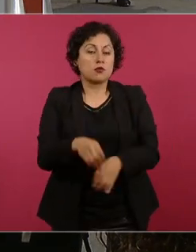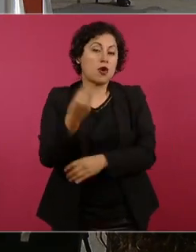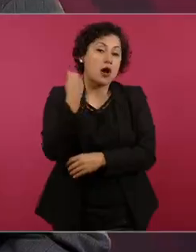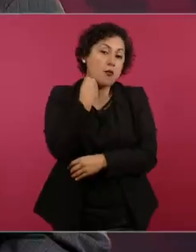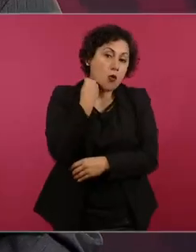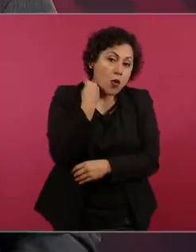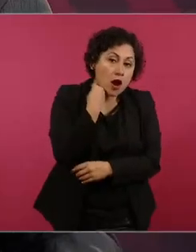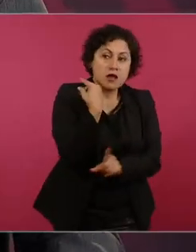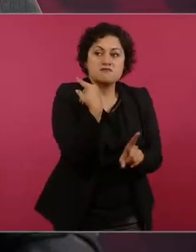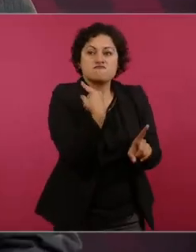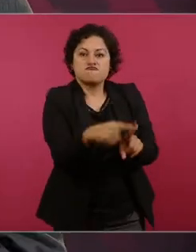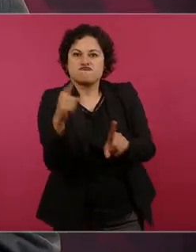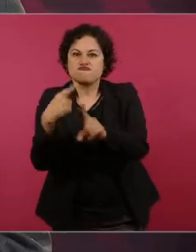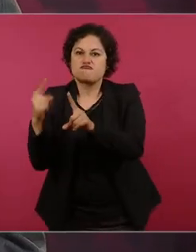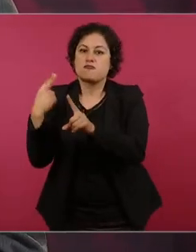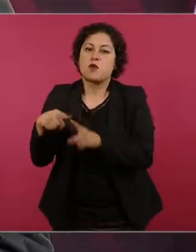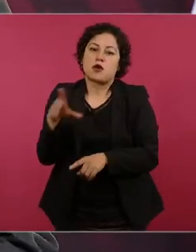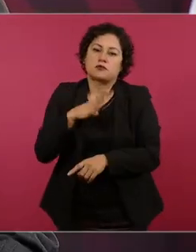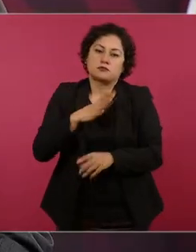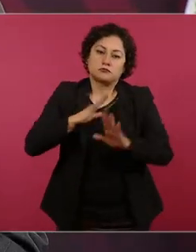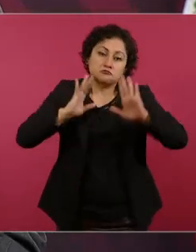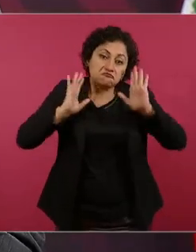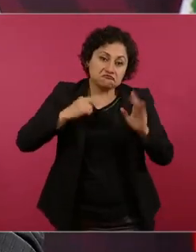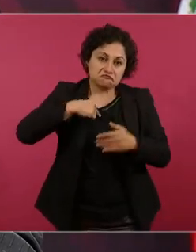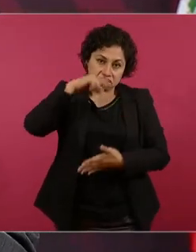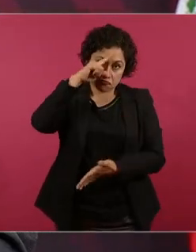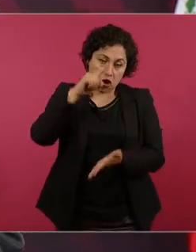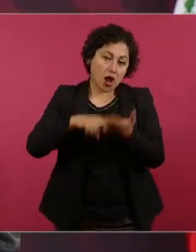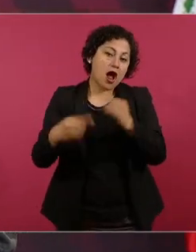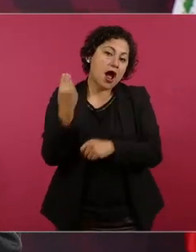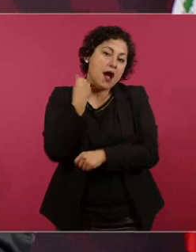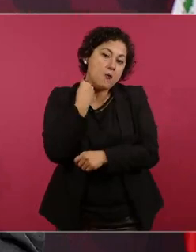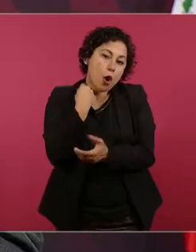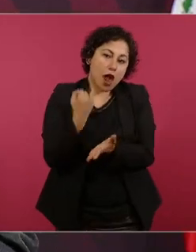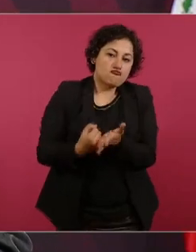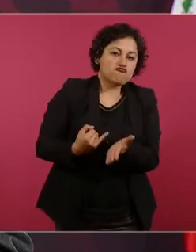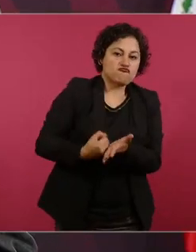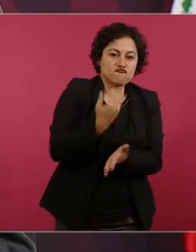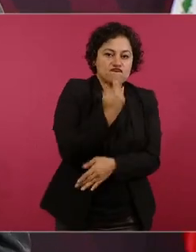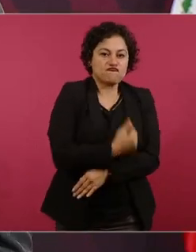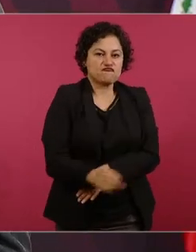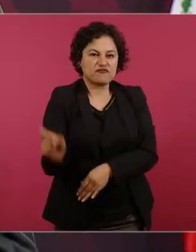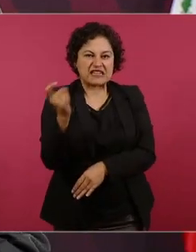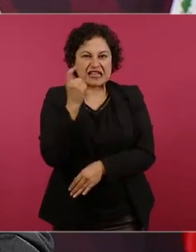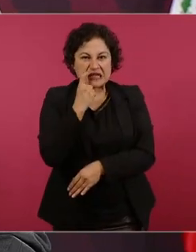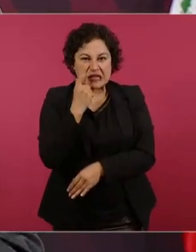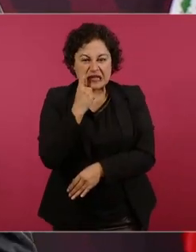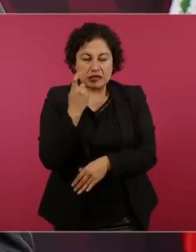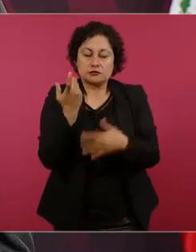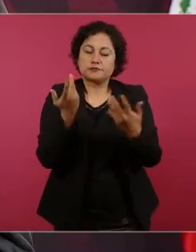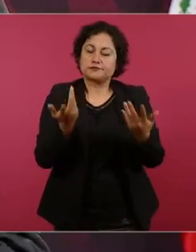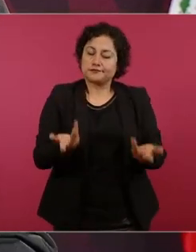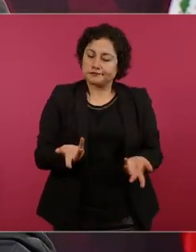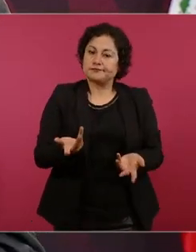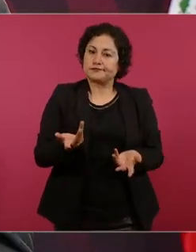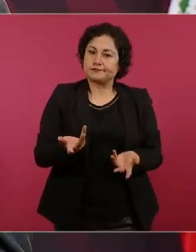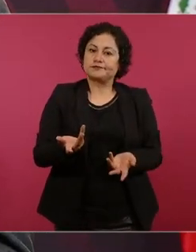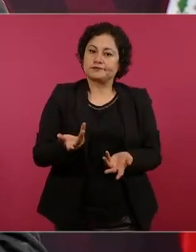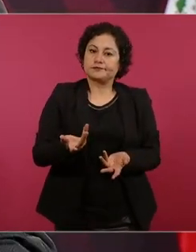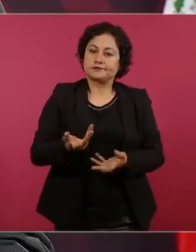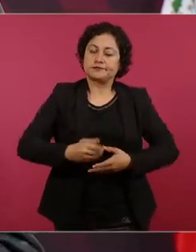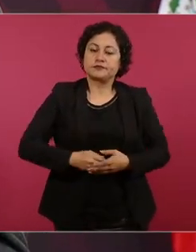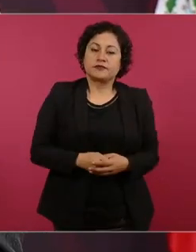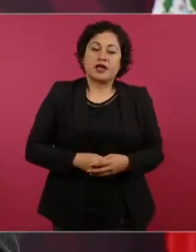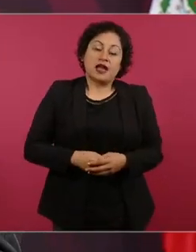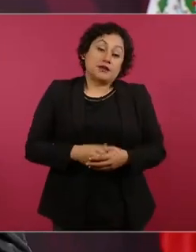abogados me imagino que fiscalistas hay no es exculpar